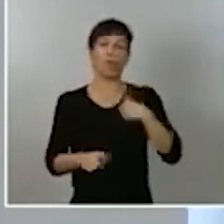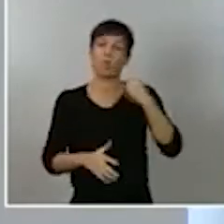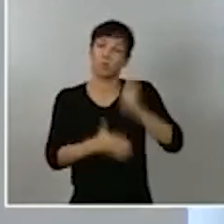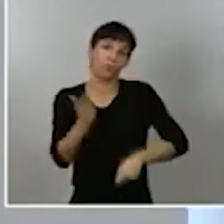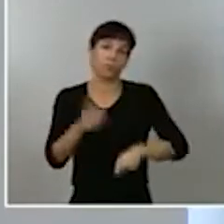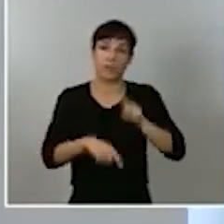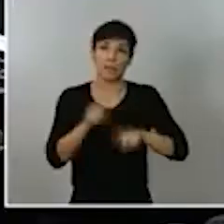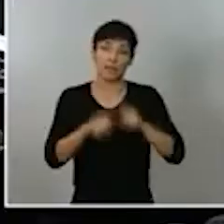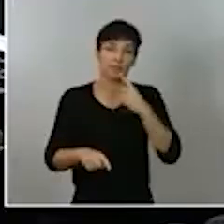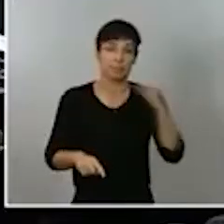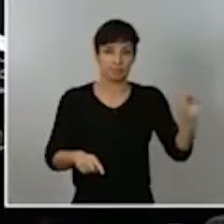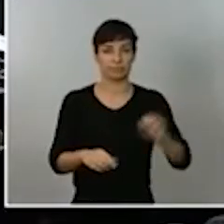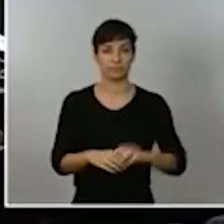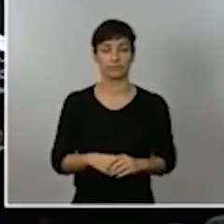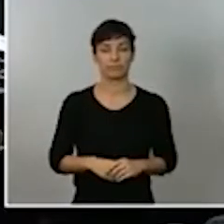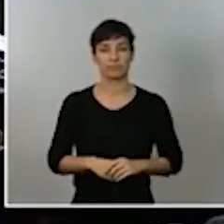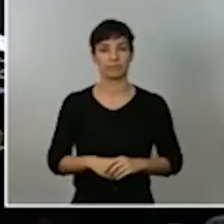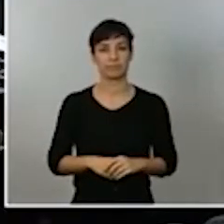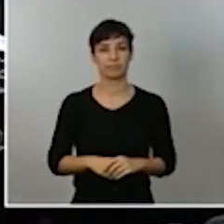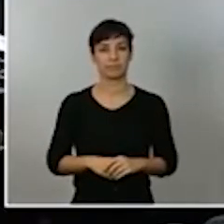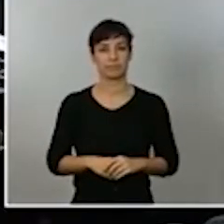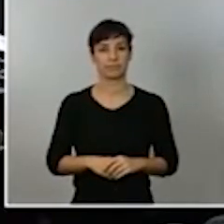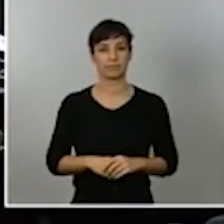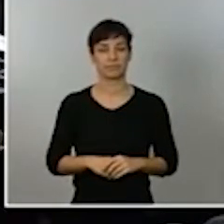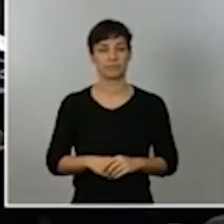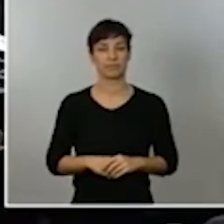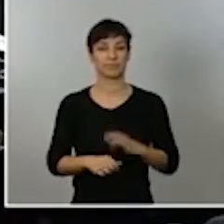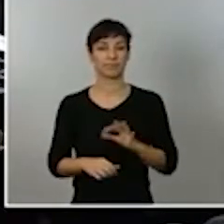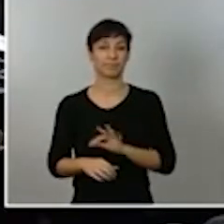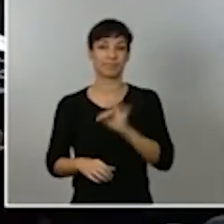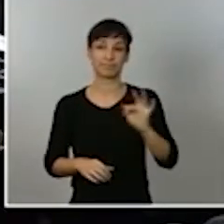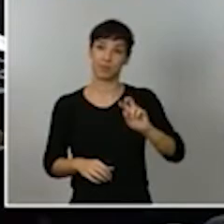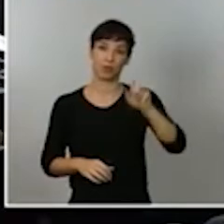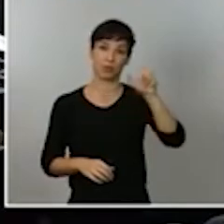Seguimos con turnos de palabra. Marcos, Marcos Paladina del Plural.